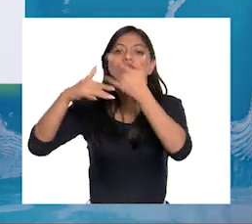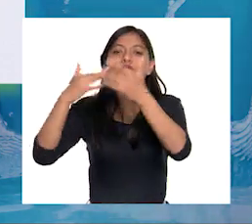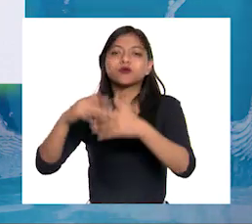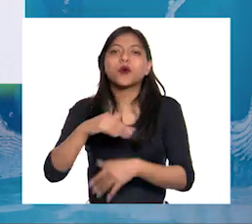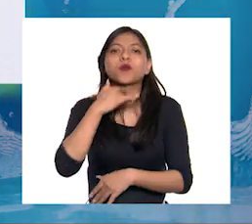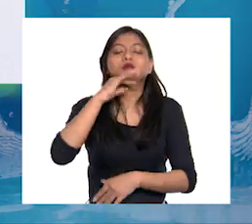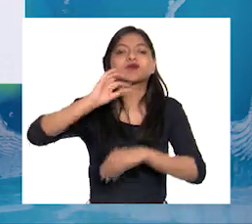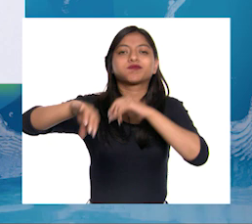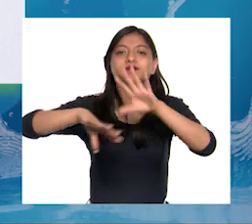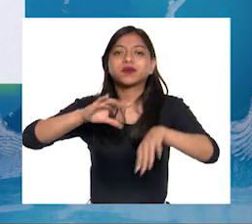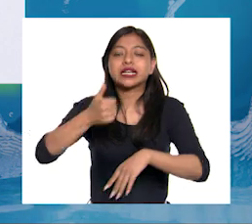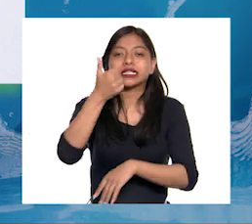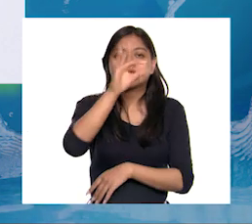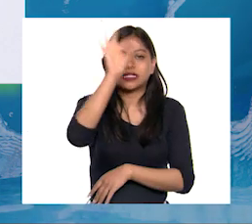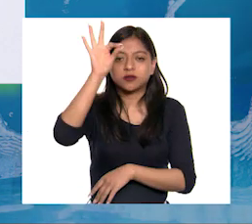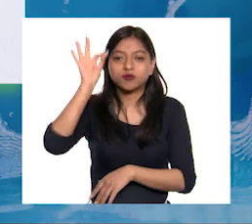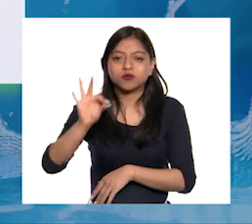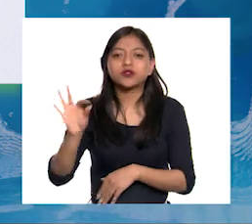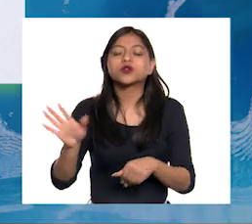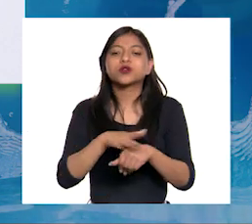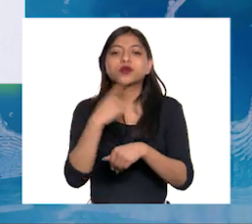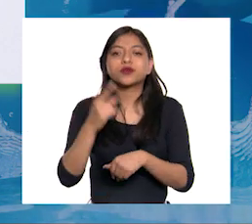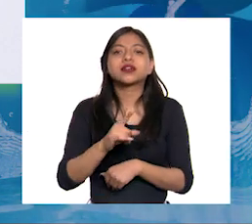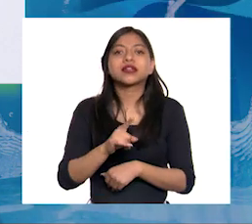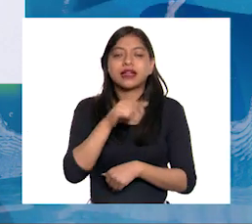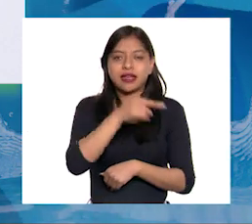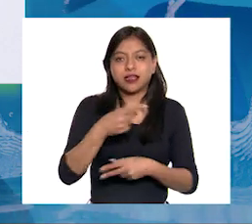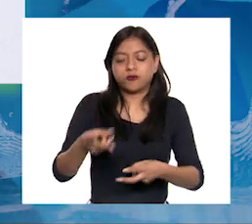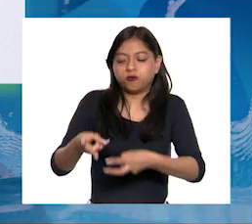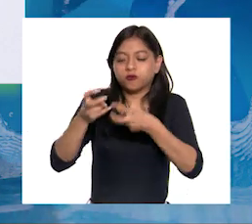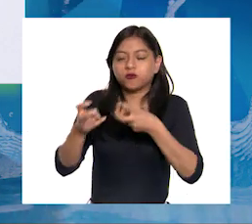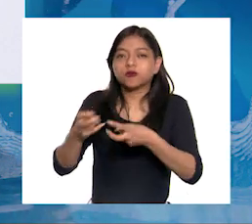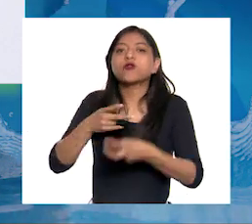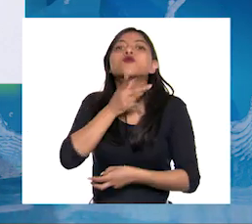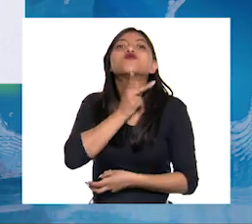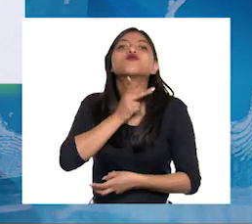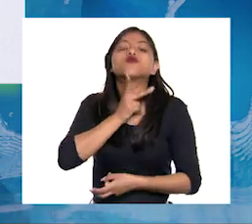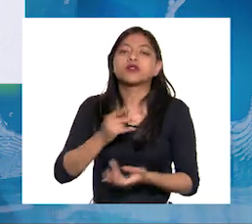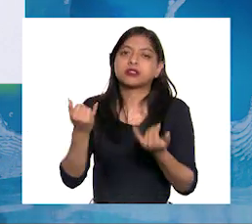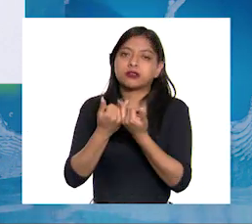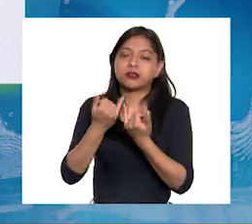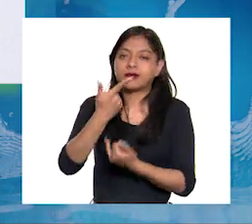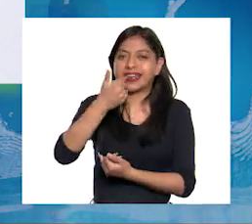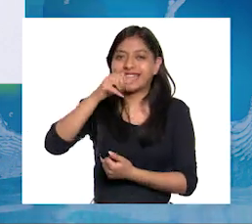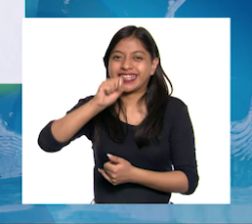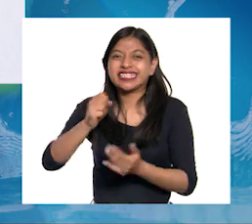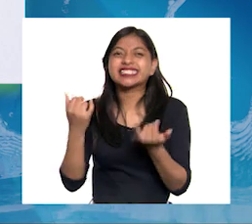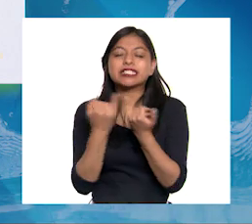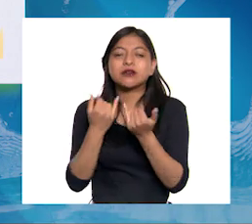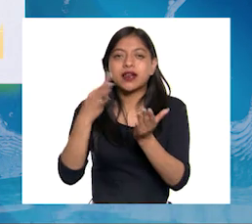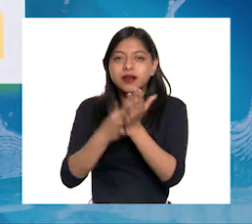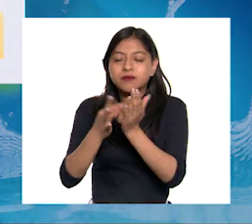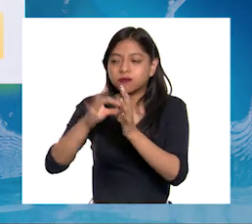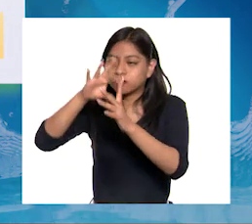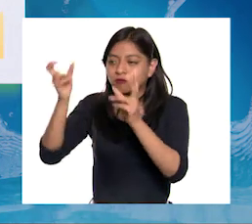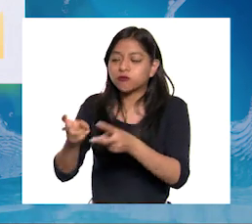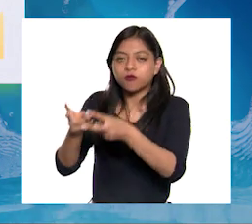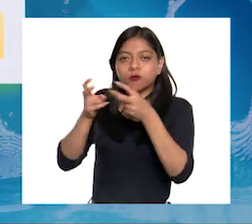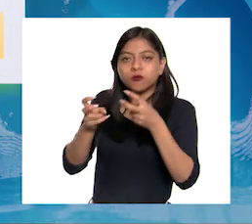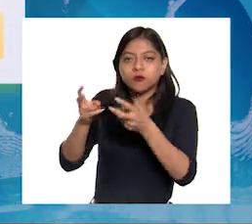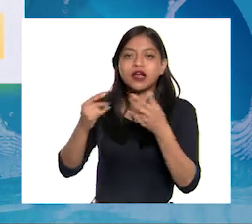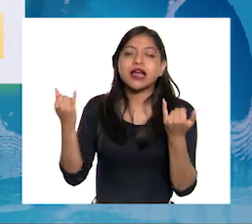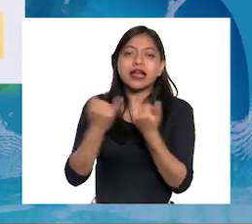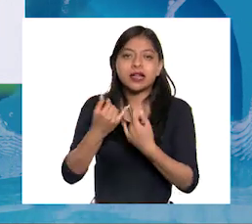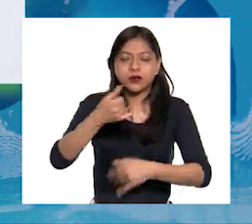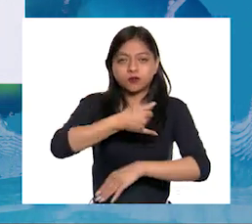residuos 6% por las emisiones fugitivas por extracción de petróleo, gas y minerías Y 5% se generaron por actividades